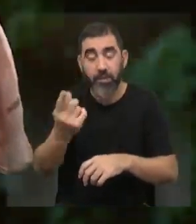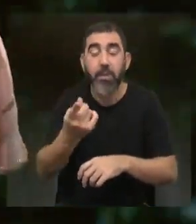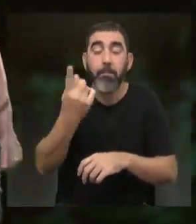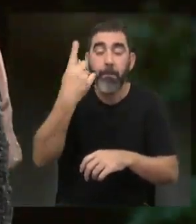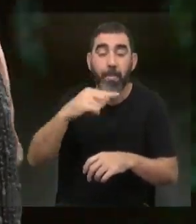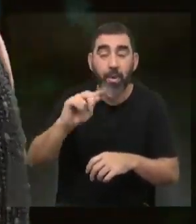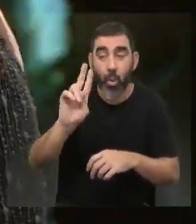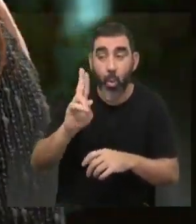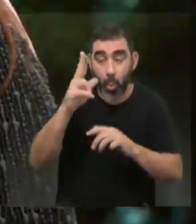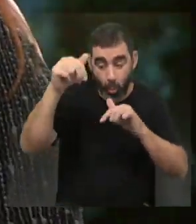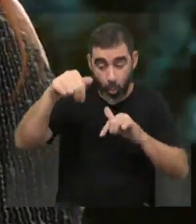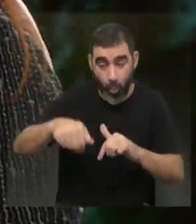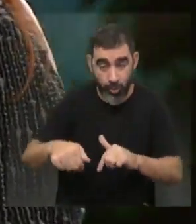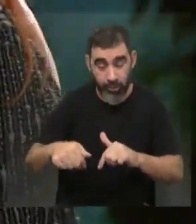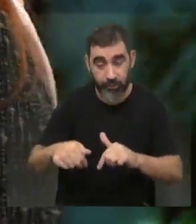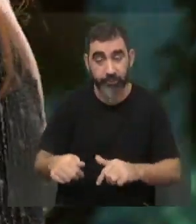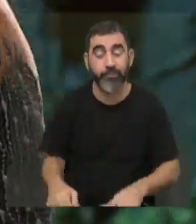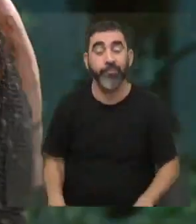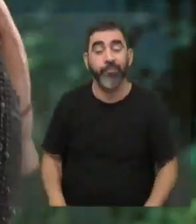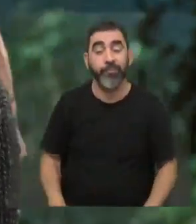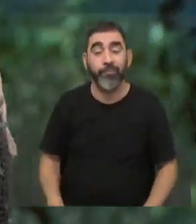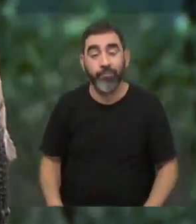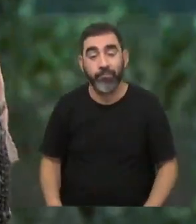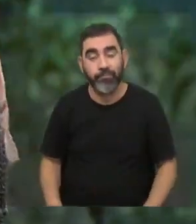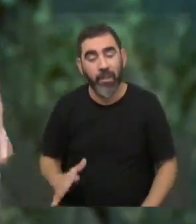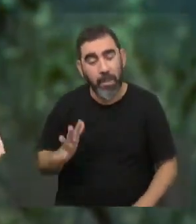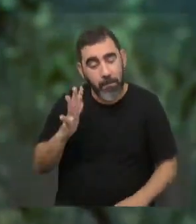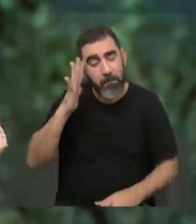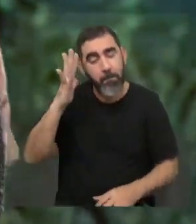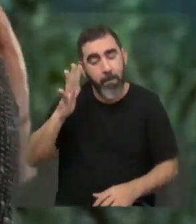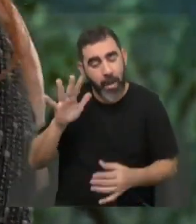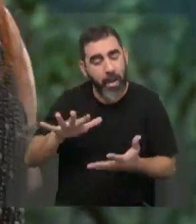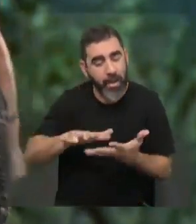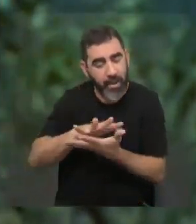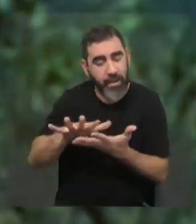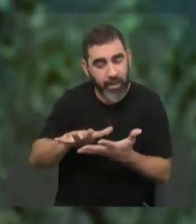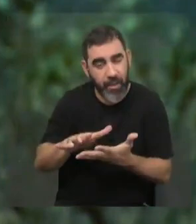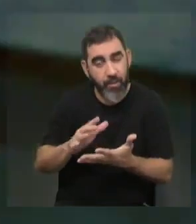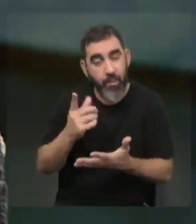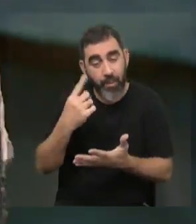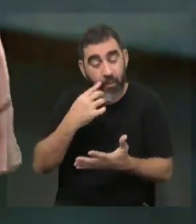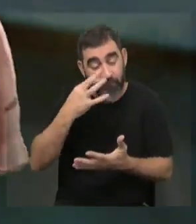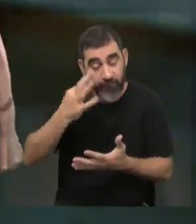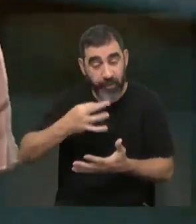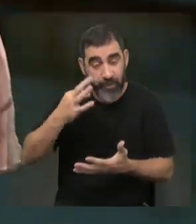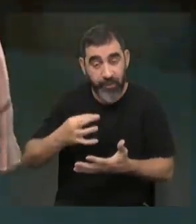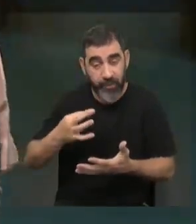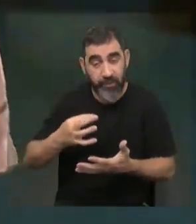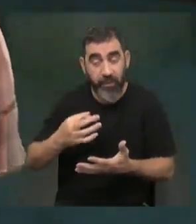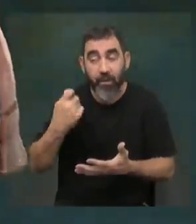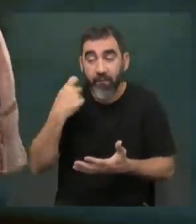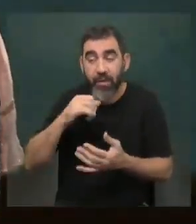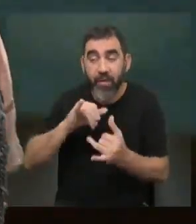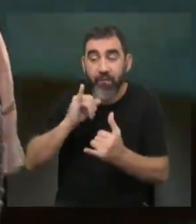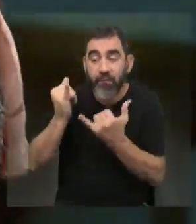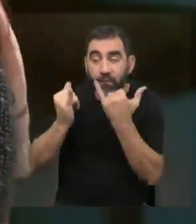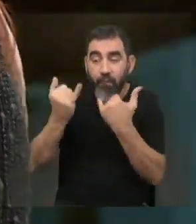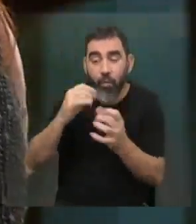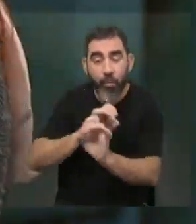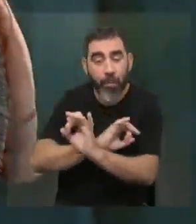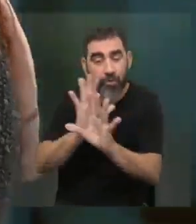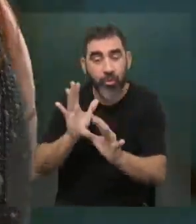a nivel uruguayo, si bien tenemos una intuición de lo que va a dar la consultoría, pues bueno, se necesitan números.